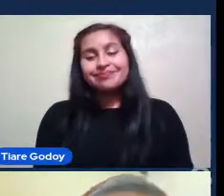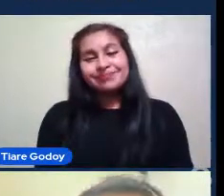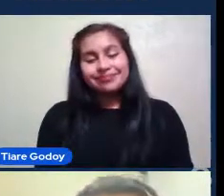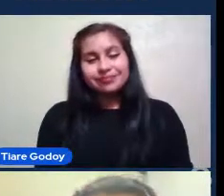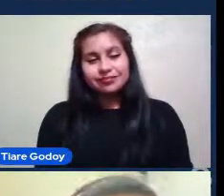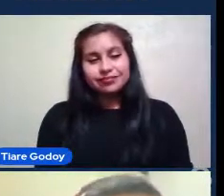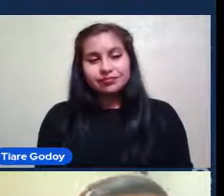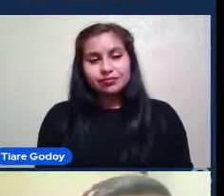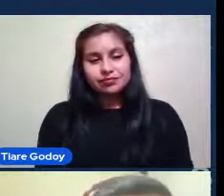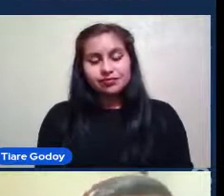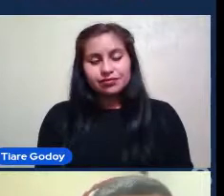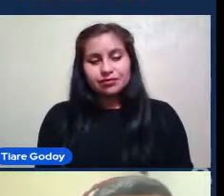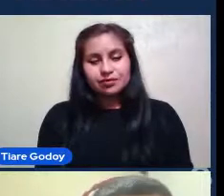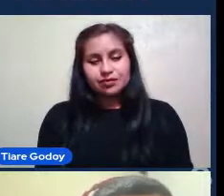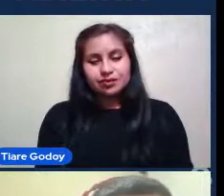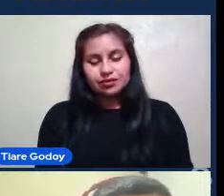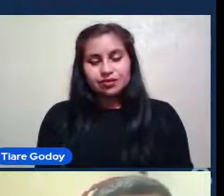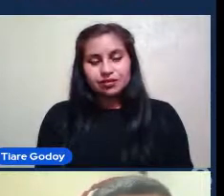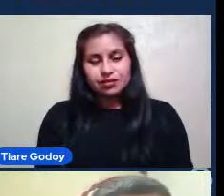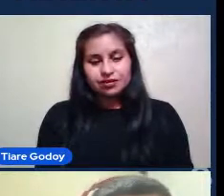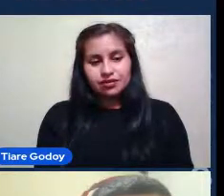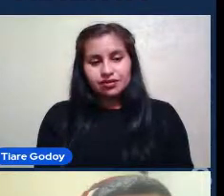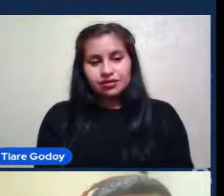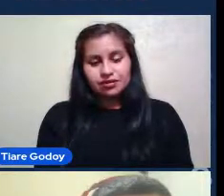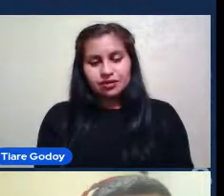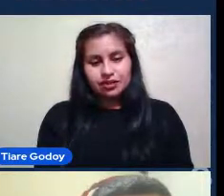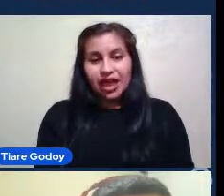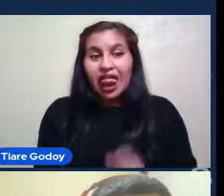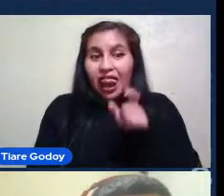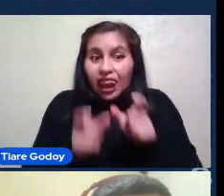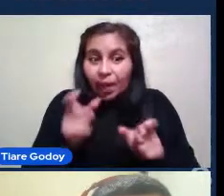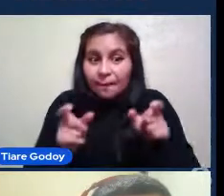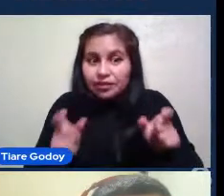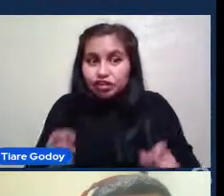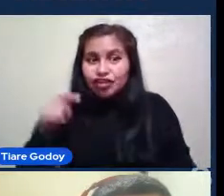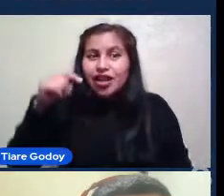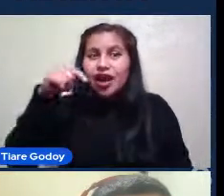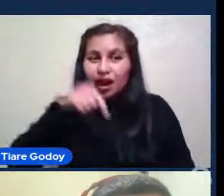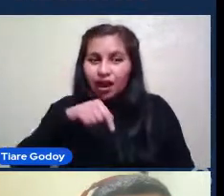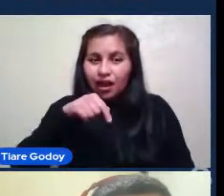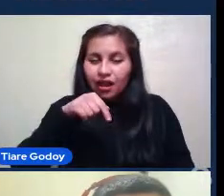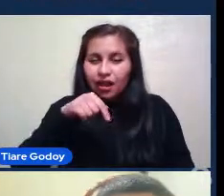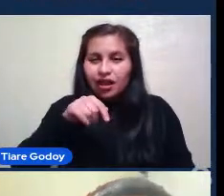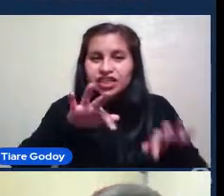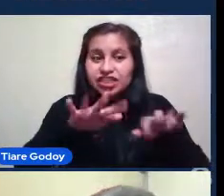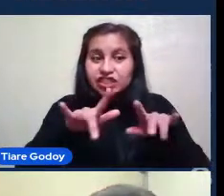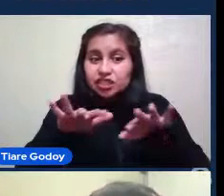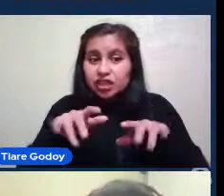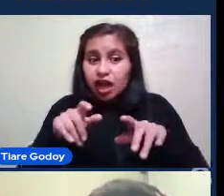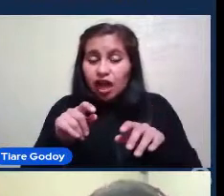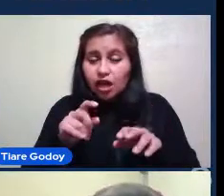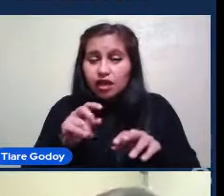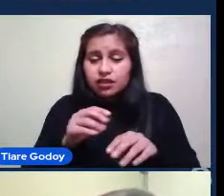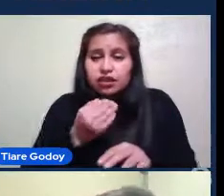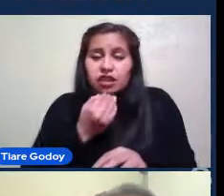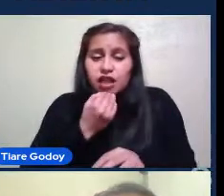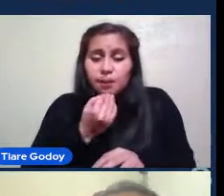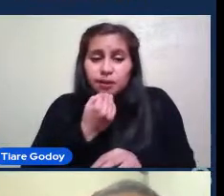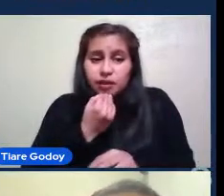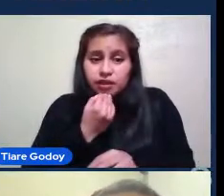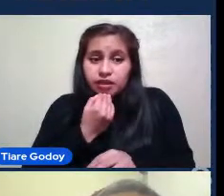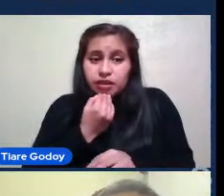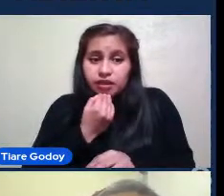Por mientras Por supuesto Que el resto De personas Que está aquí En el chat Puede Perdón